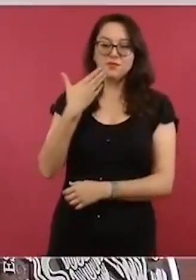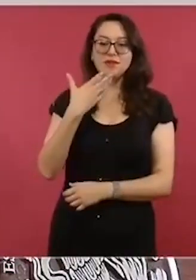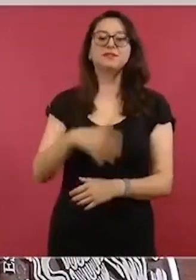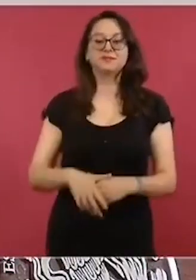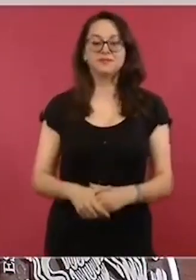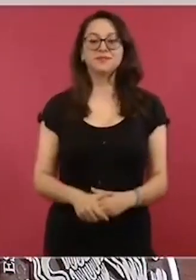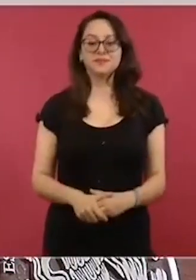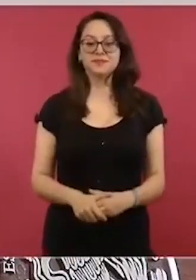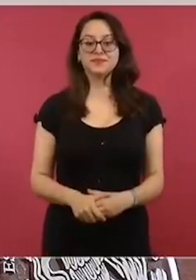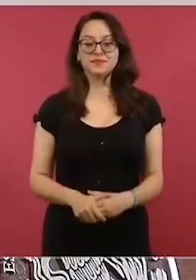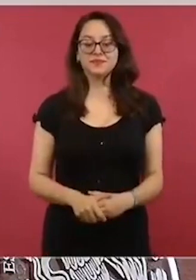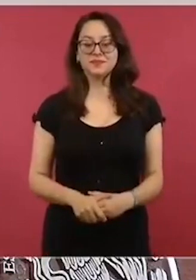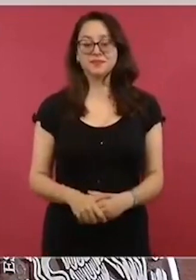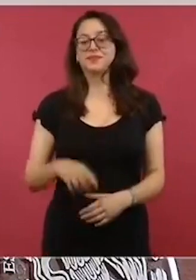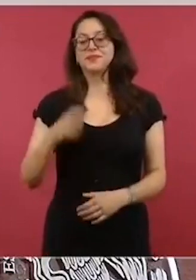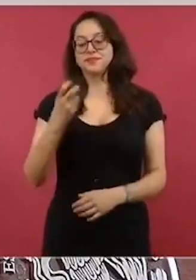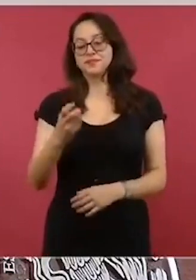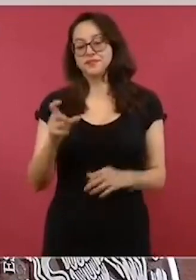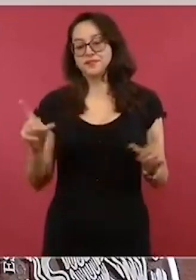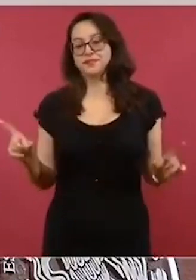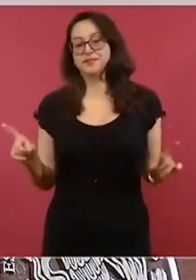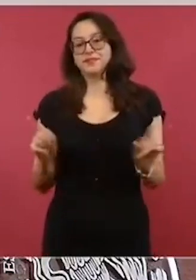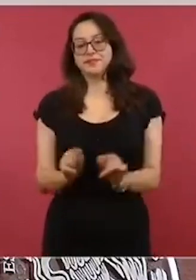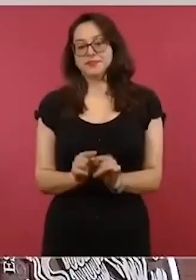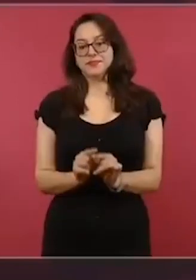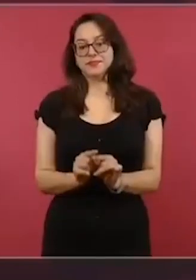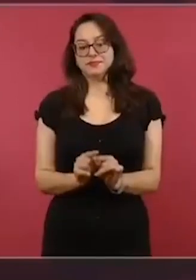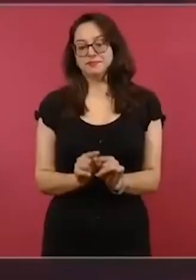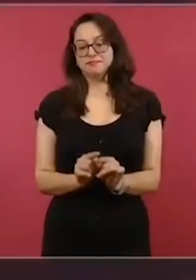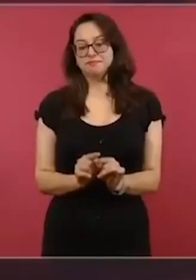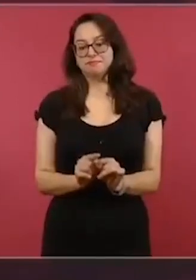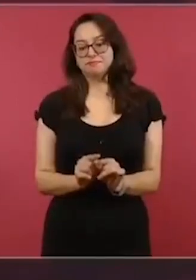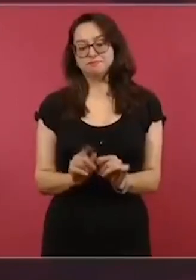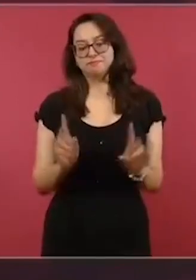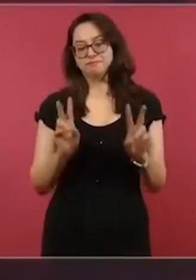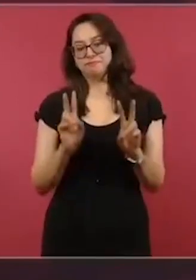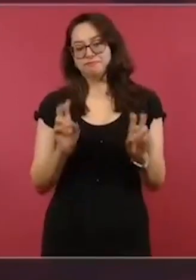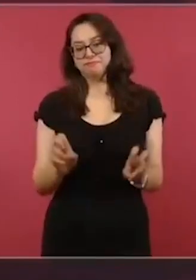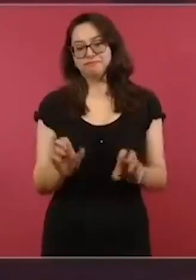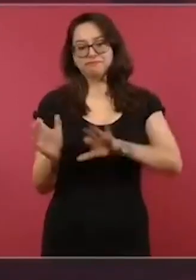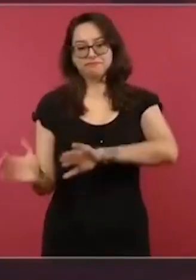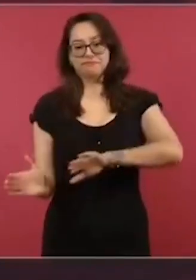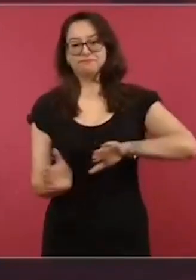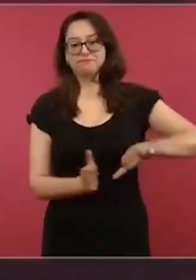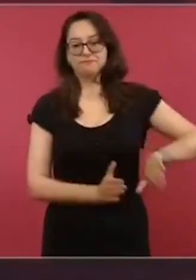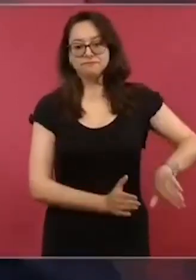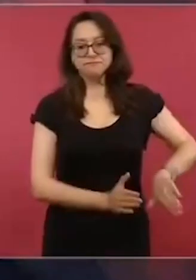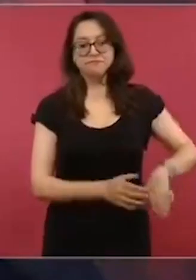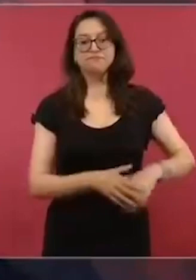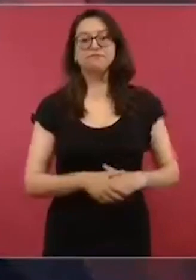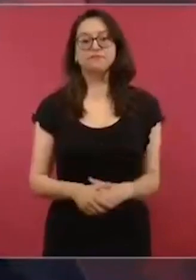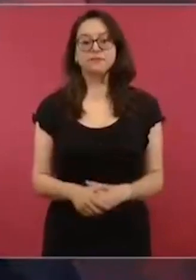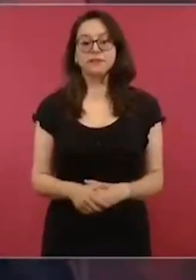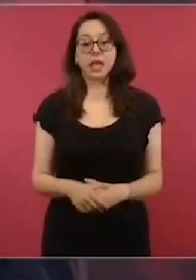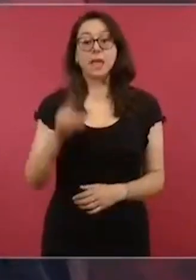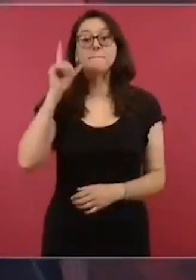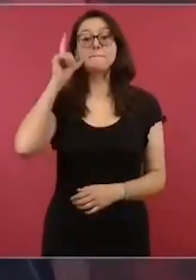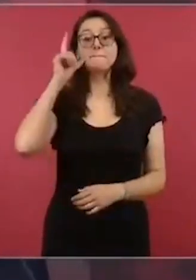comentarles y vamos mañana